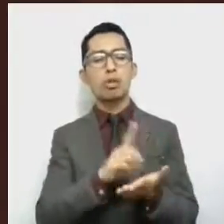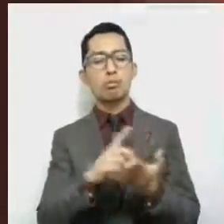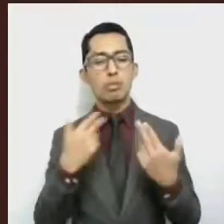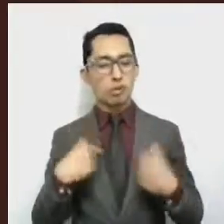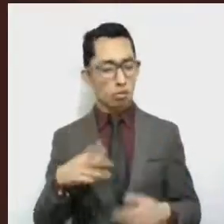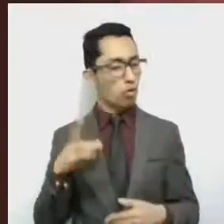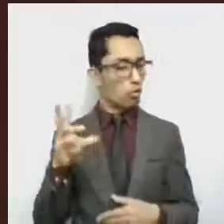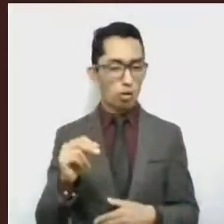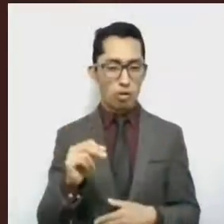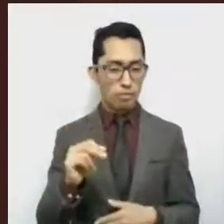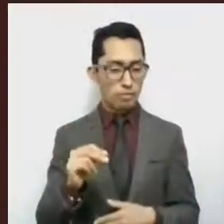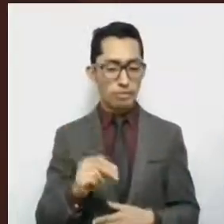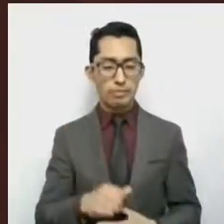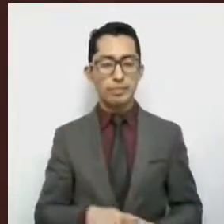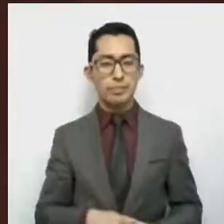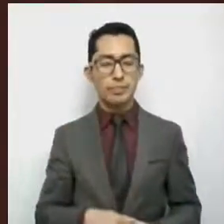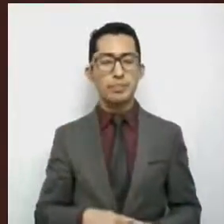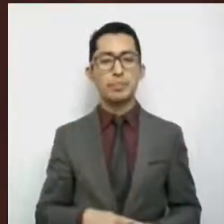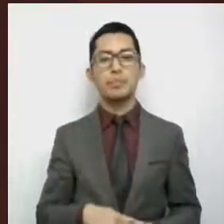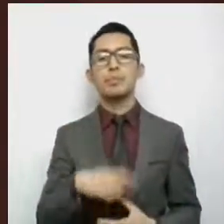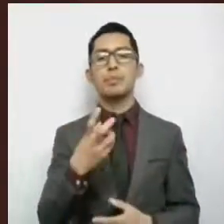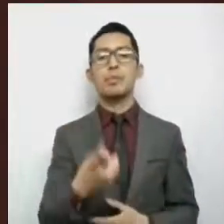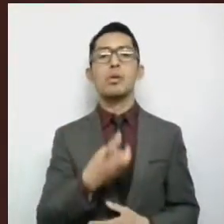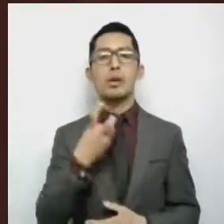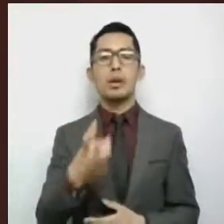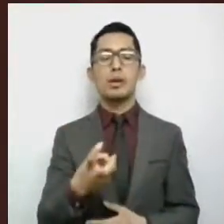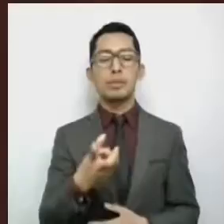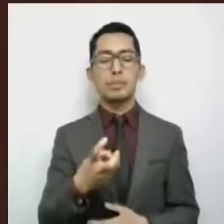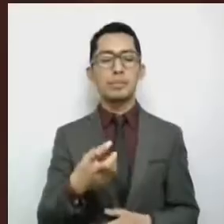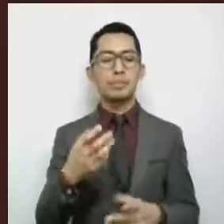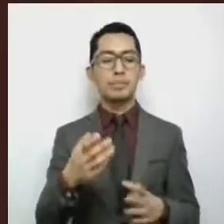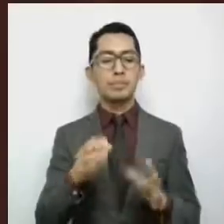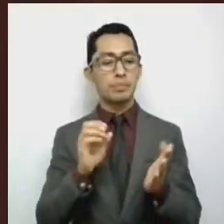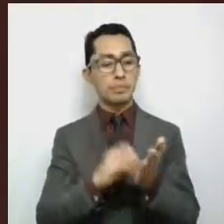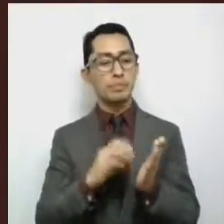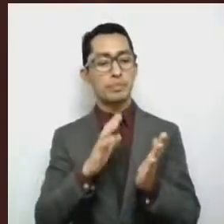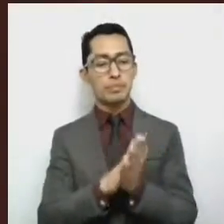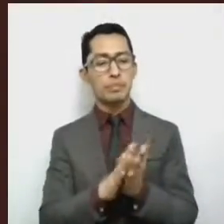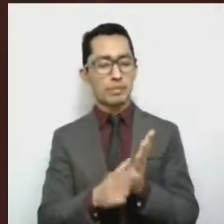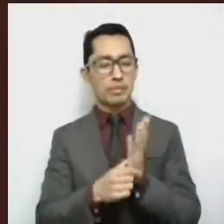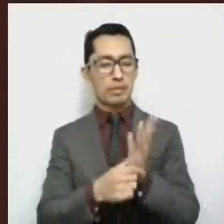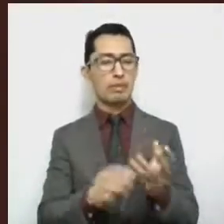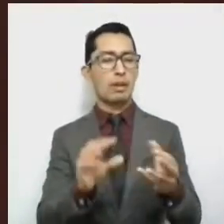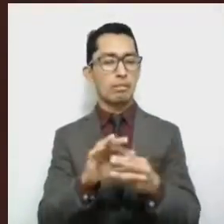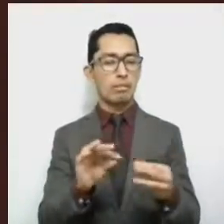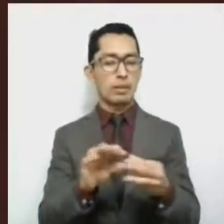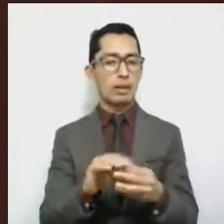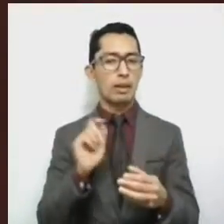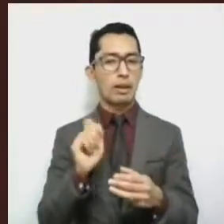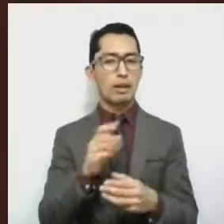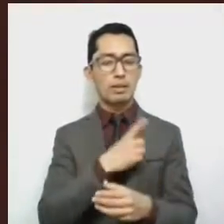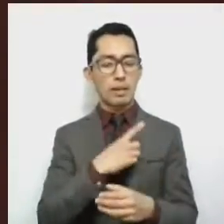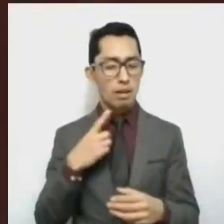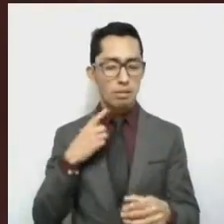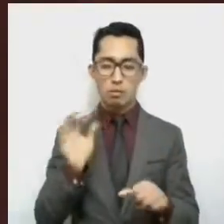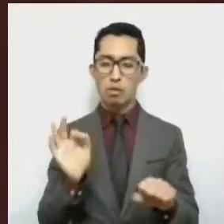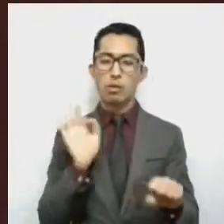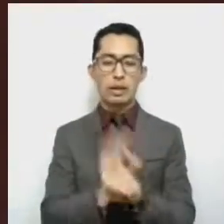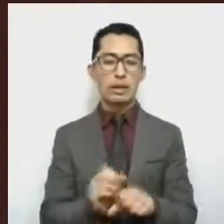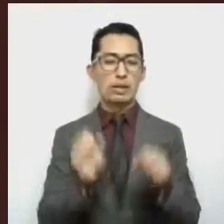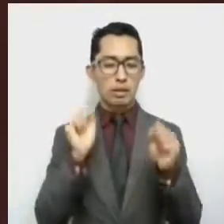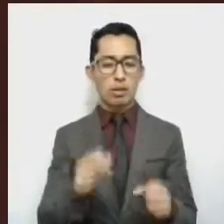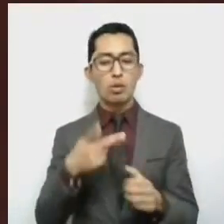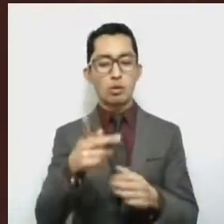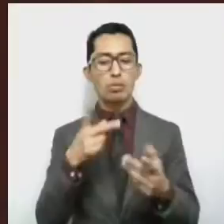personas. En efecto, la idea primordial del texto citado es la salvaguarda indiscutible de los derechos de las